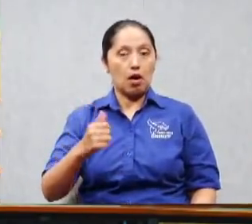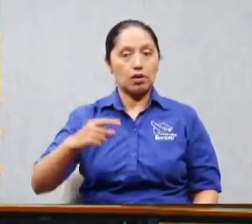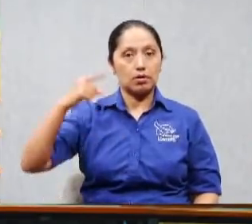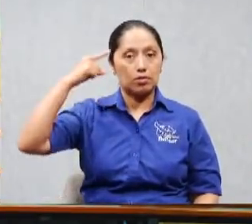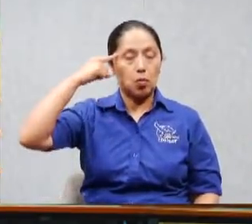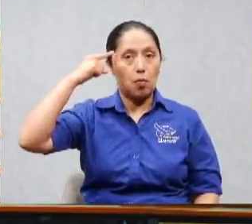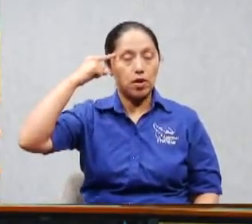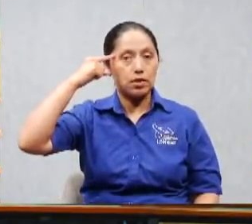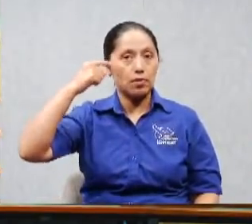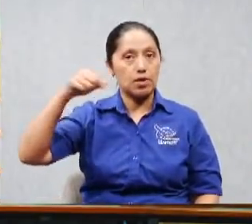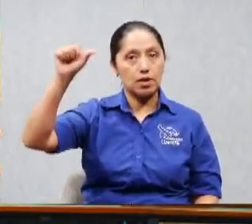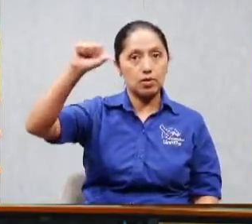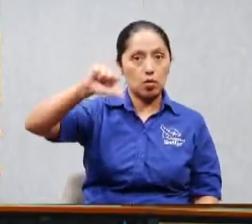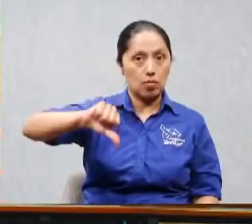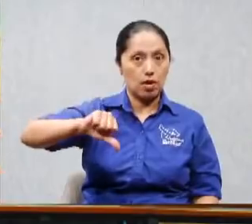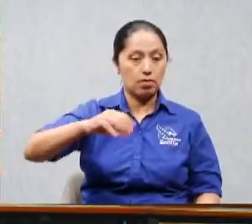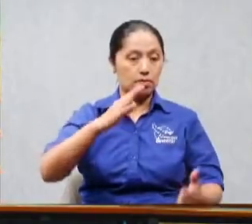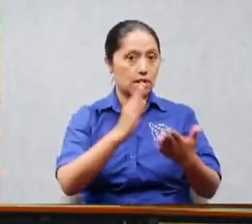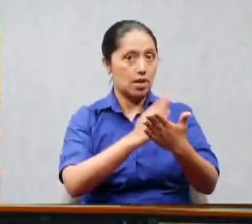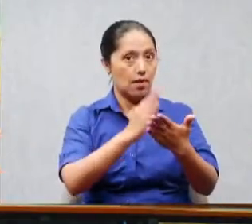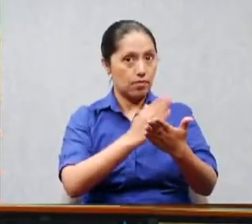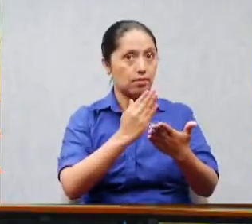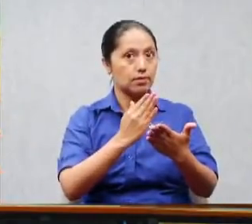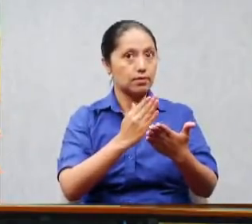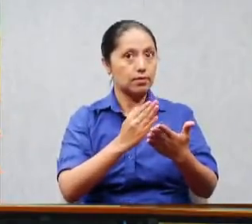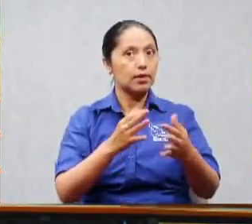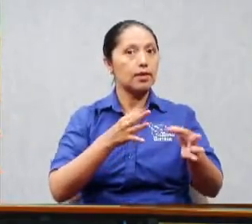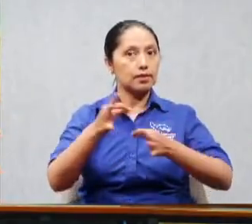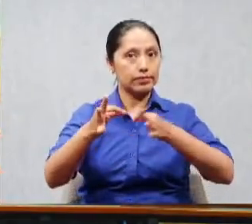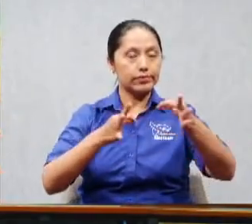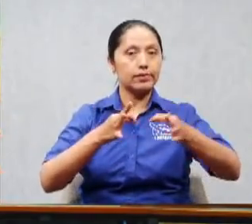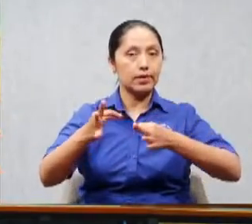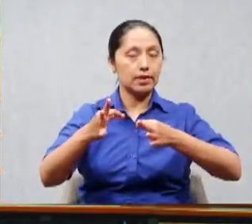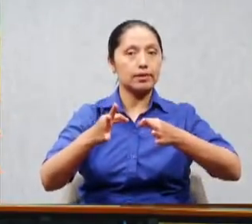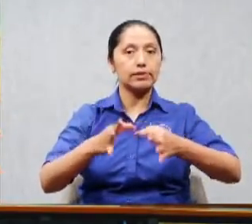Ahorita los vamos a ver. La Biblia nos lo describe. Entonces,